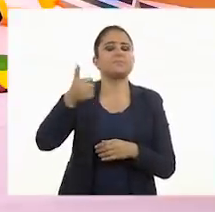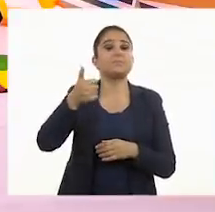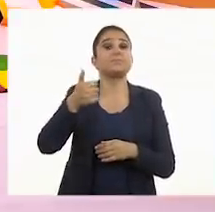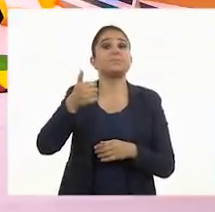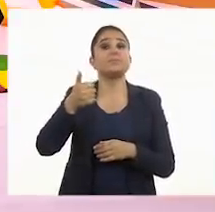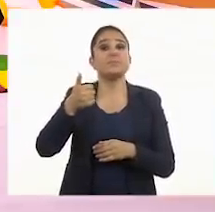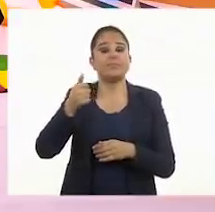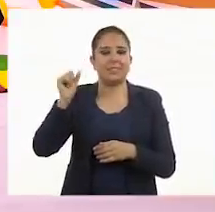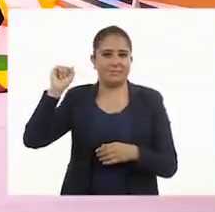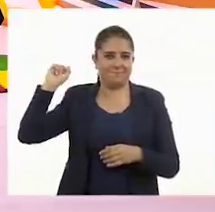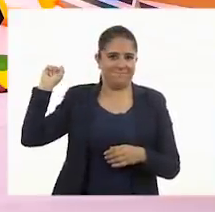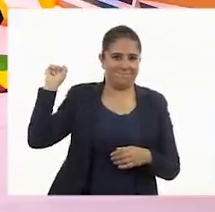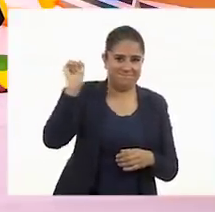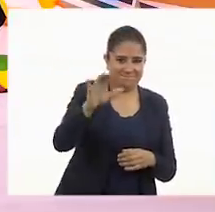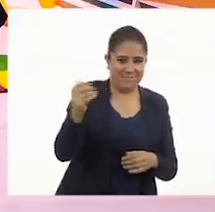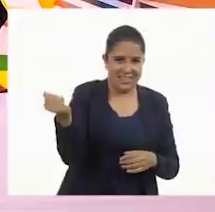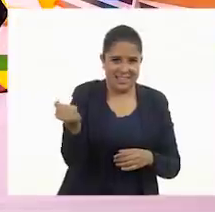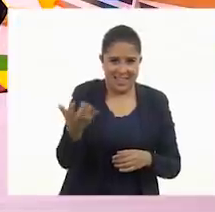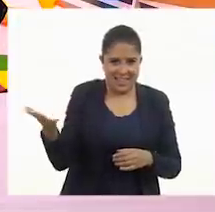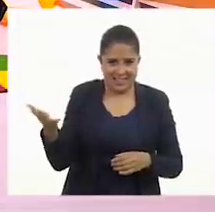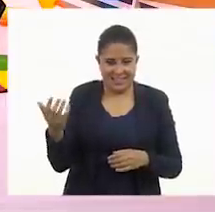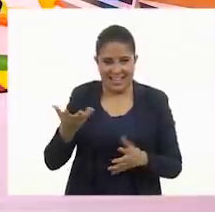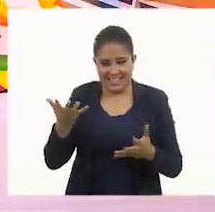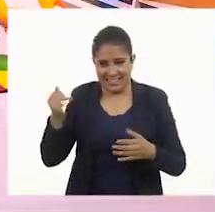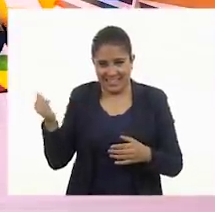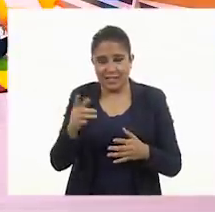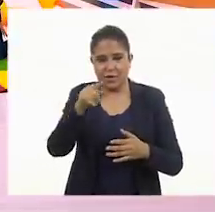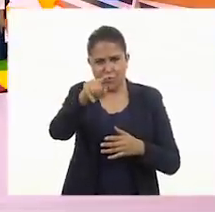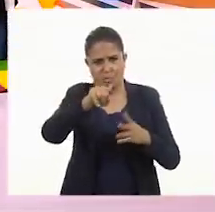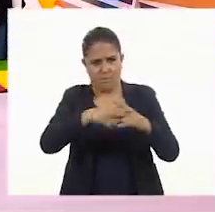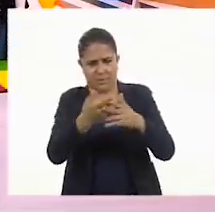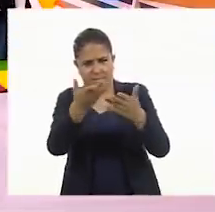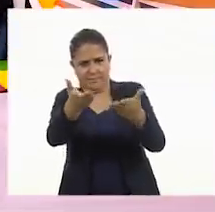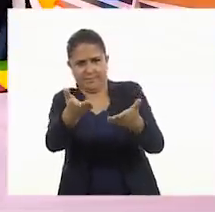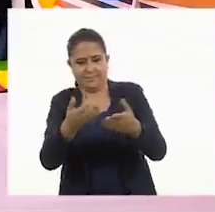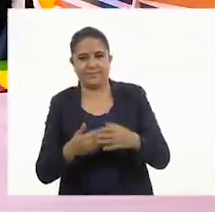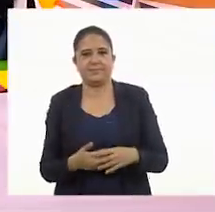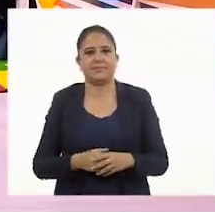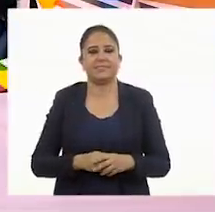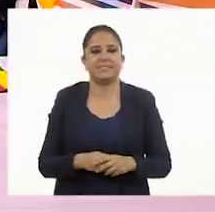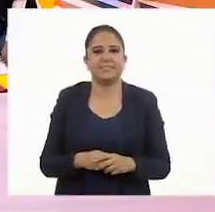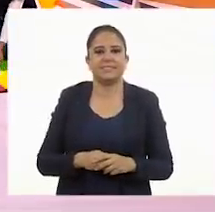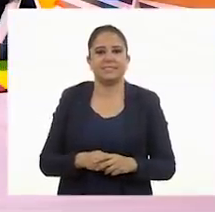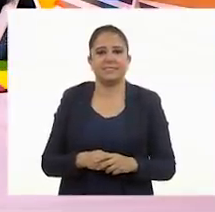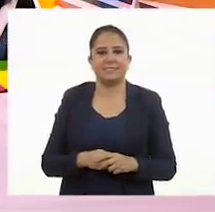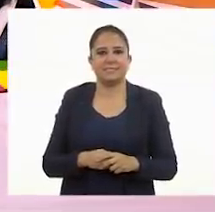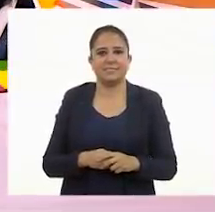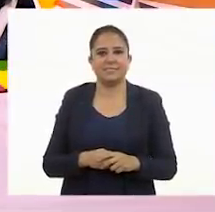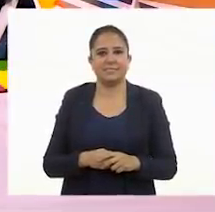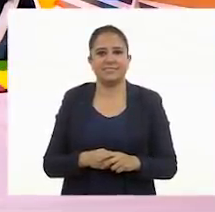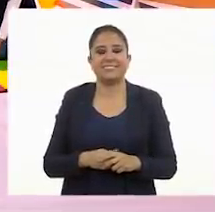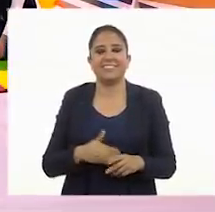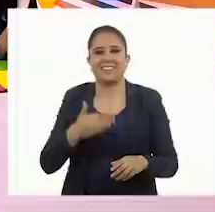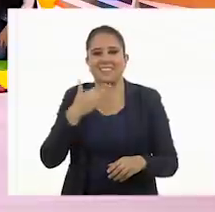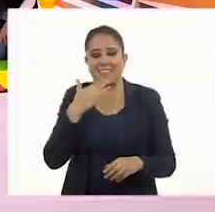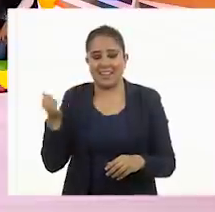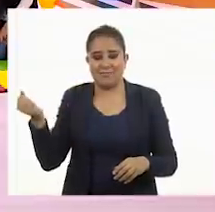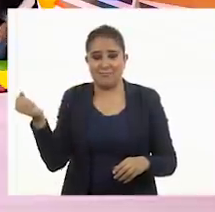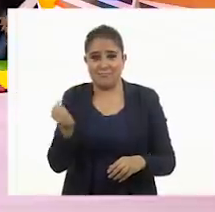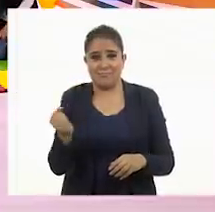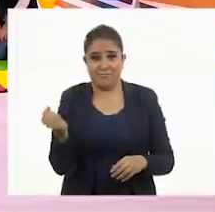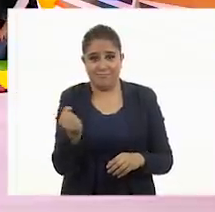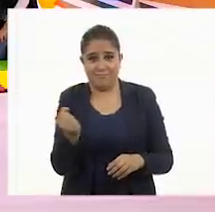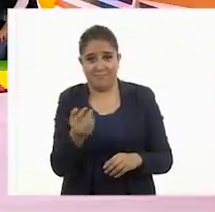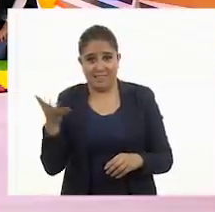Lanzar el dado. Y inicias tú, por favor. Lanzas el dado. A ver. Niñas y niños, voy a lanzar el dado.